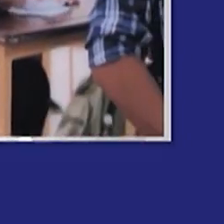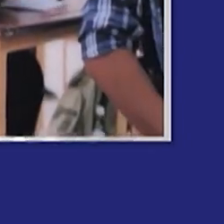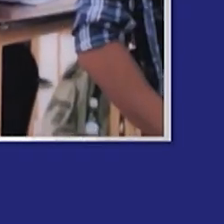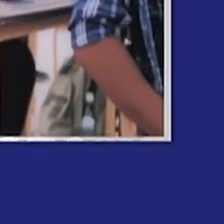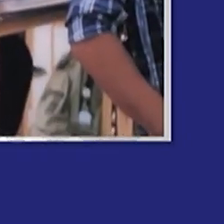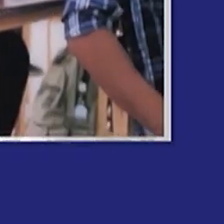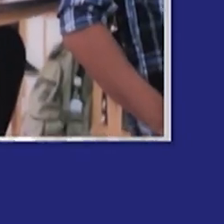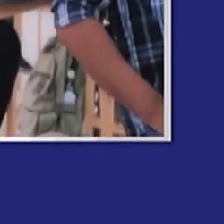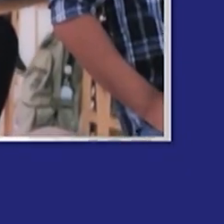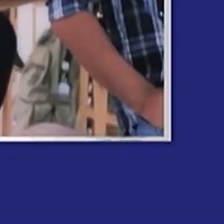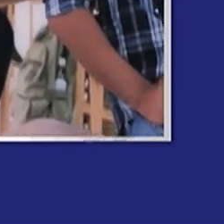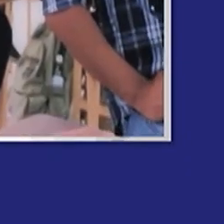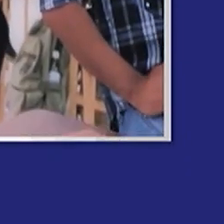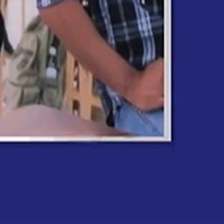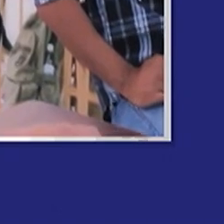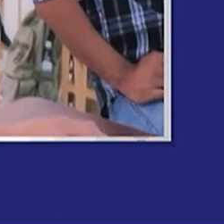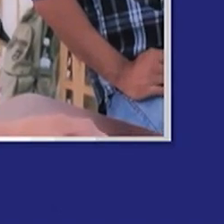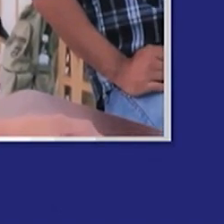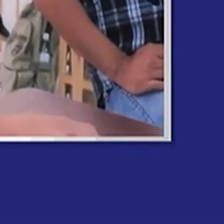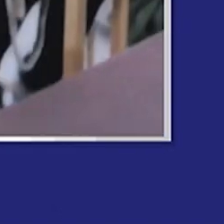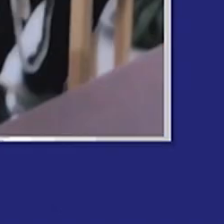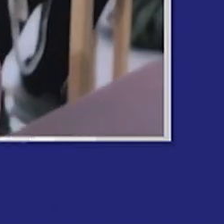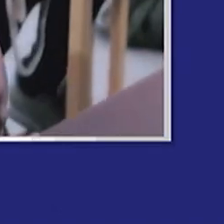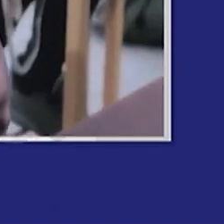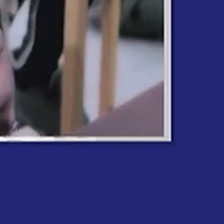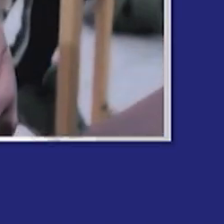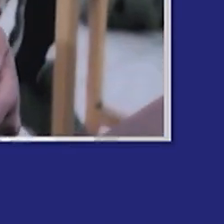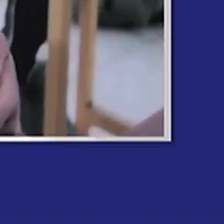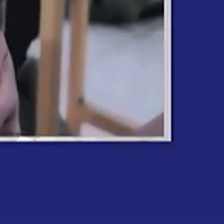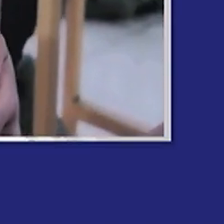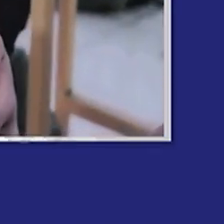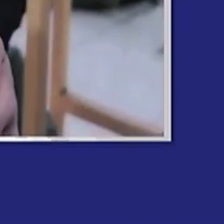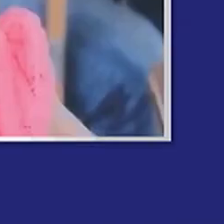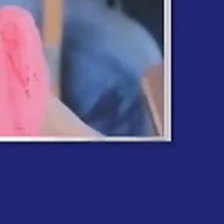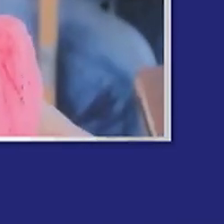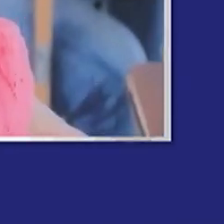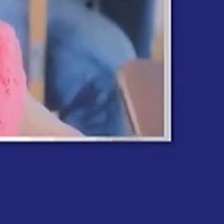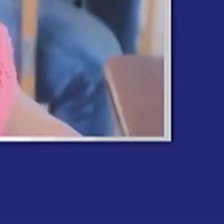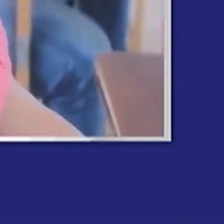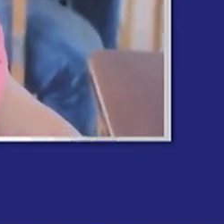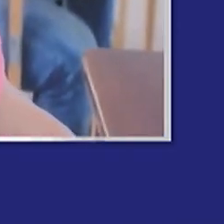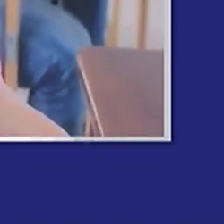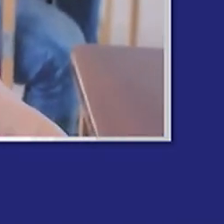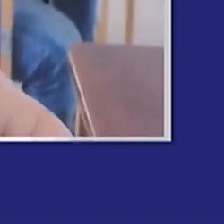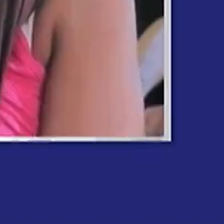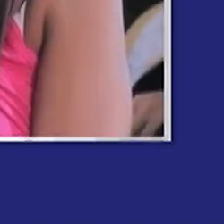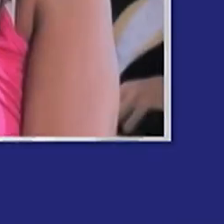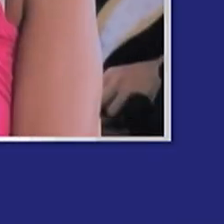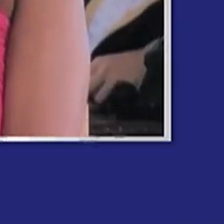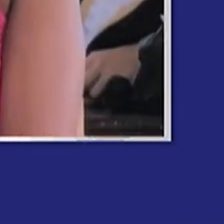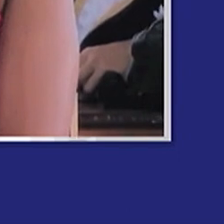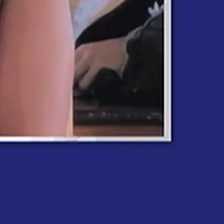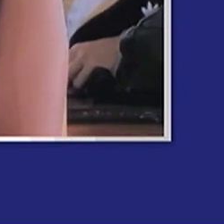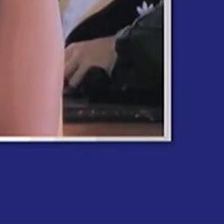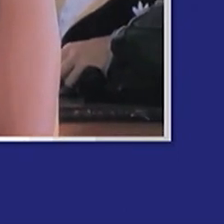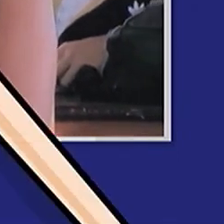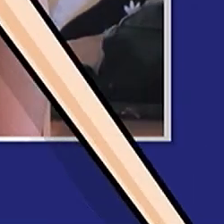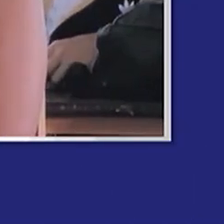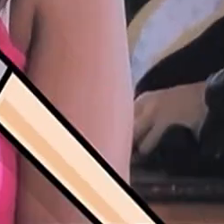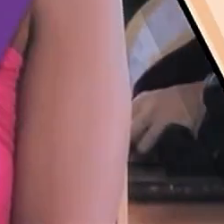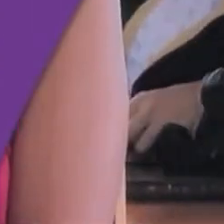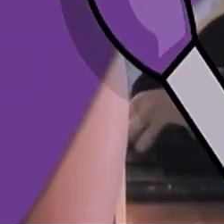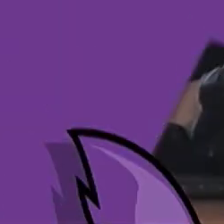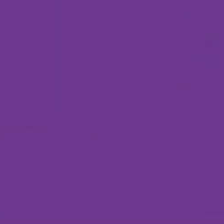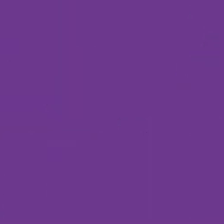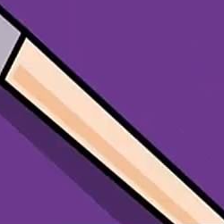periodísticos, de la clase pasada, fueron, la noticia, con valor y dedicación, mi bebé y yo, crecemos juntos, amamanta